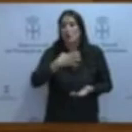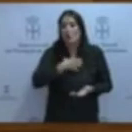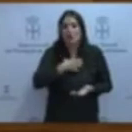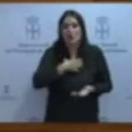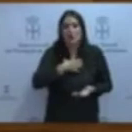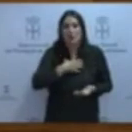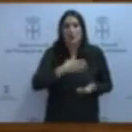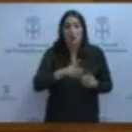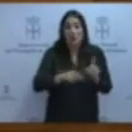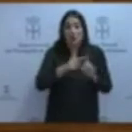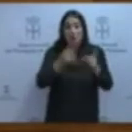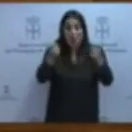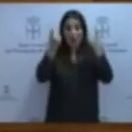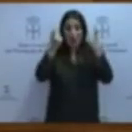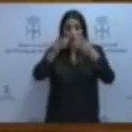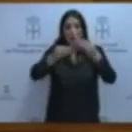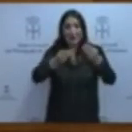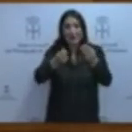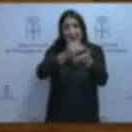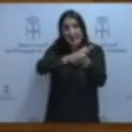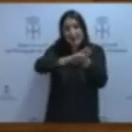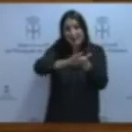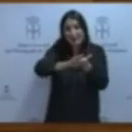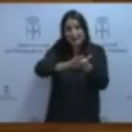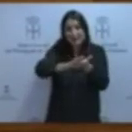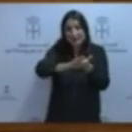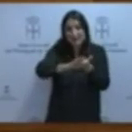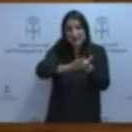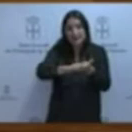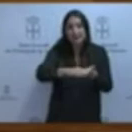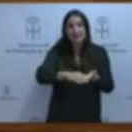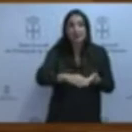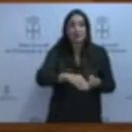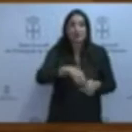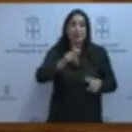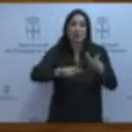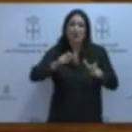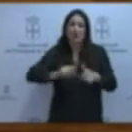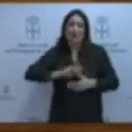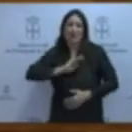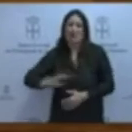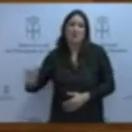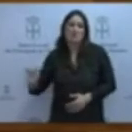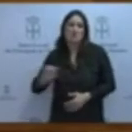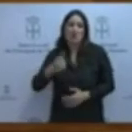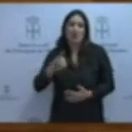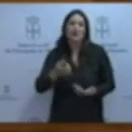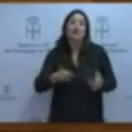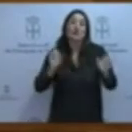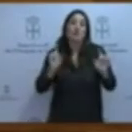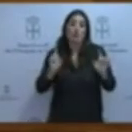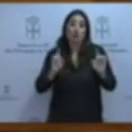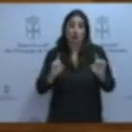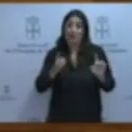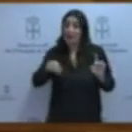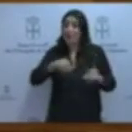alumnos tengan materiales gratuitos, van a ser precisamente los que más capacitados están para ello, que son los profesores. Y no lo